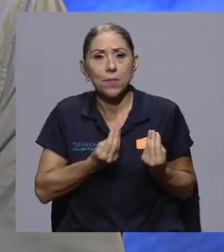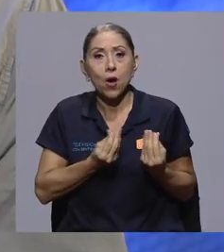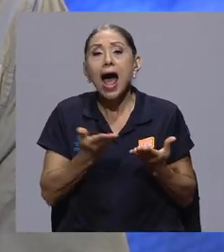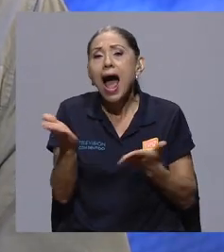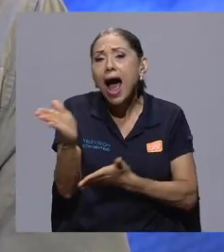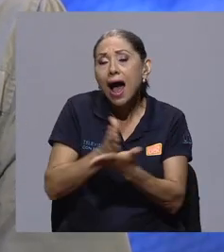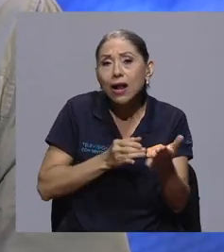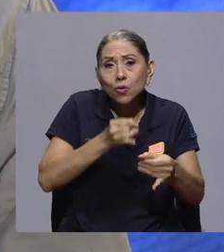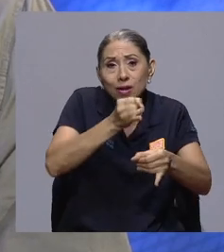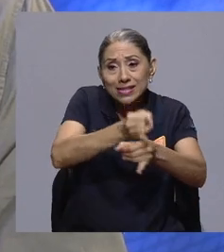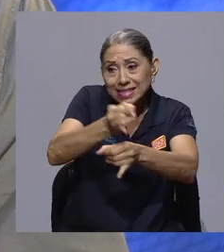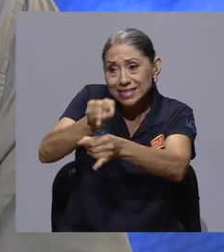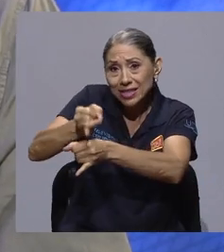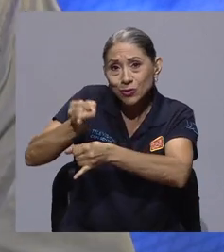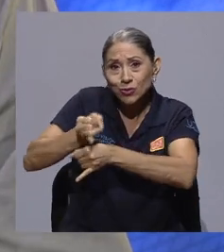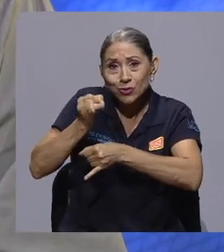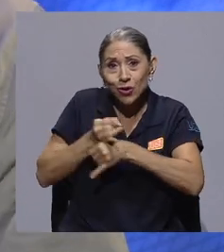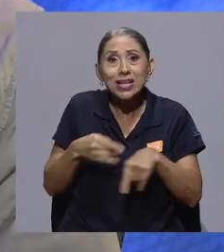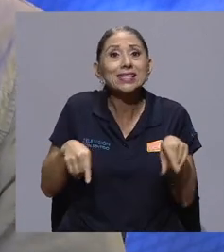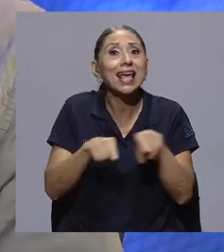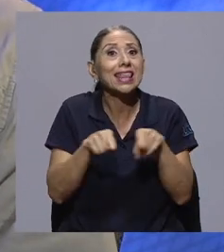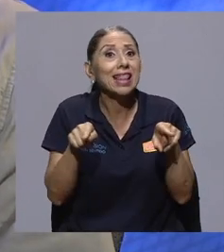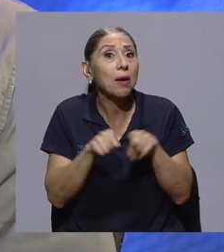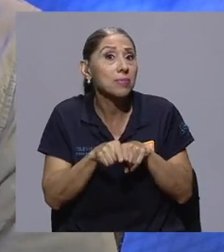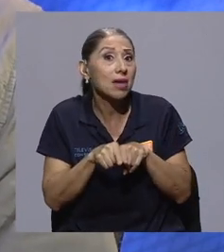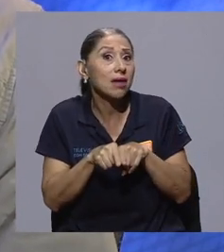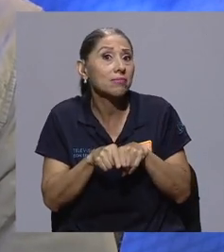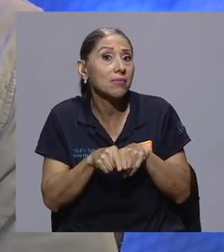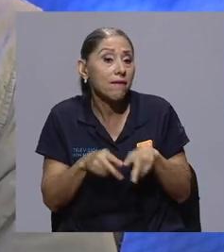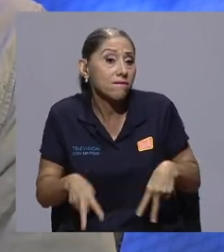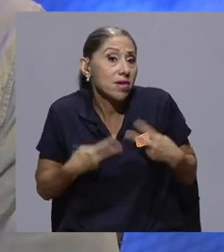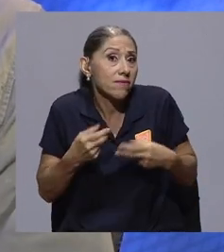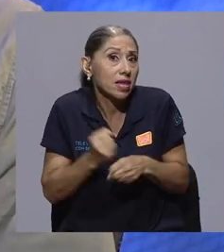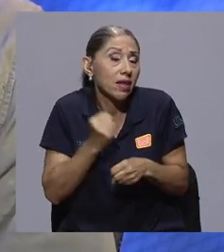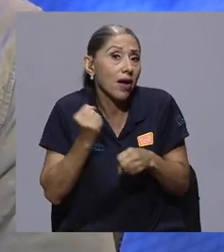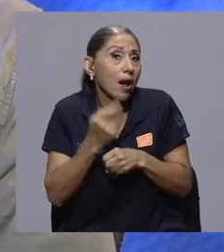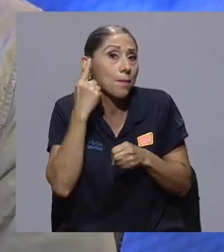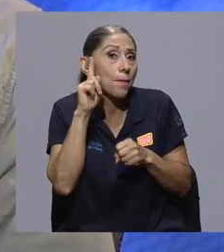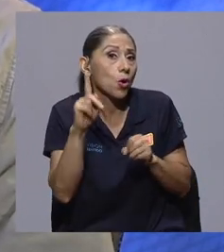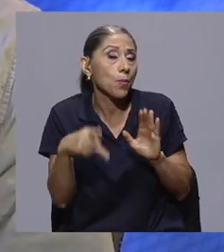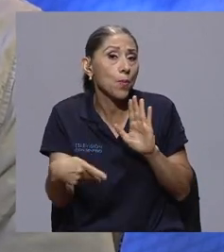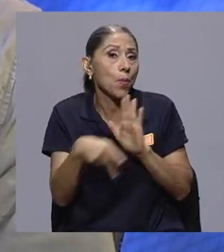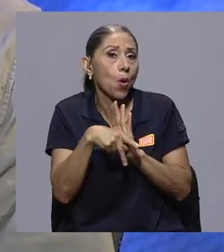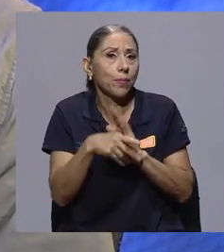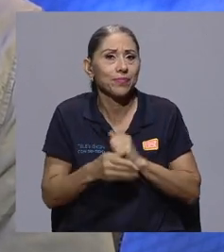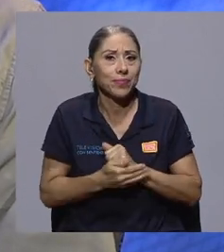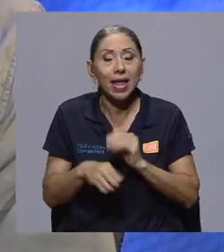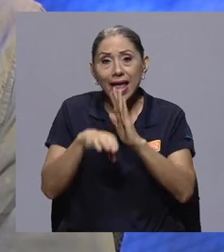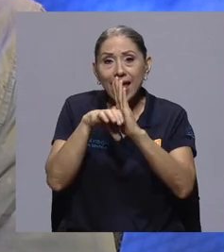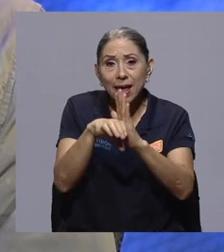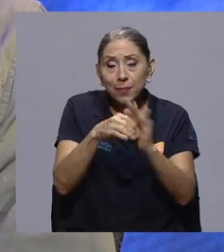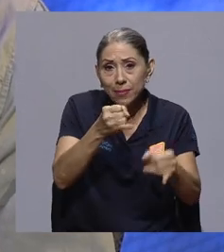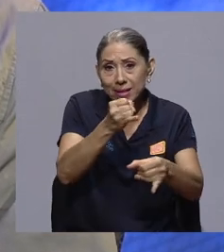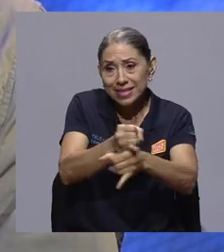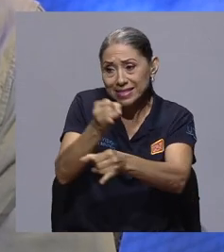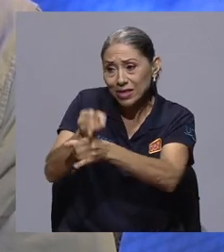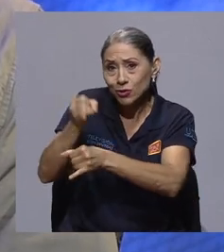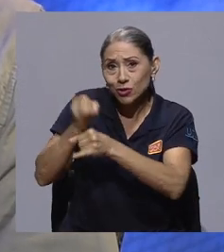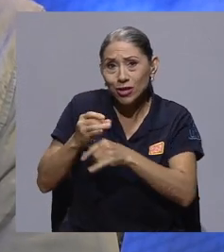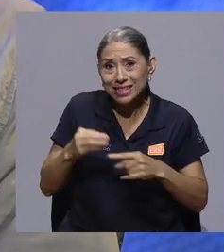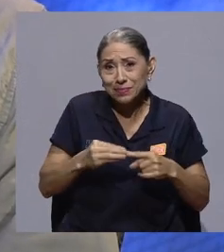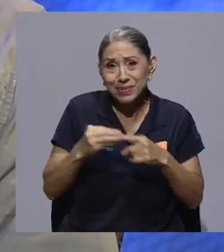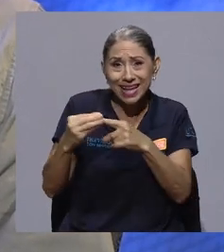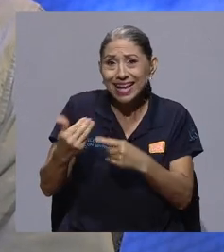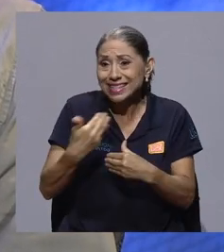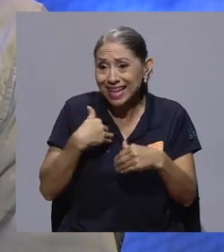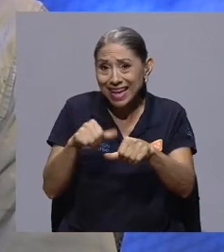ciertas instituciones que también viven de la prohibición. Si hay un área donde existen instituciones especializadas,